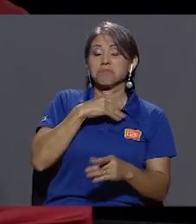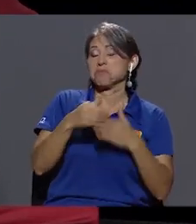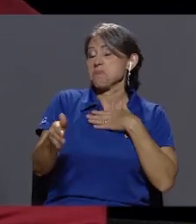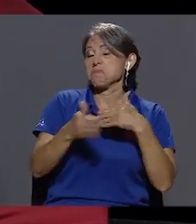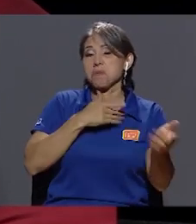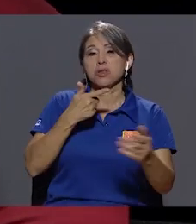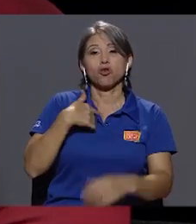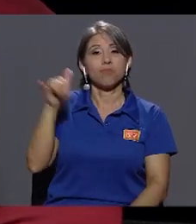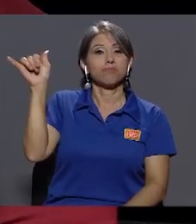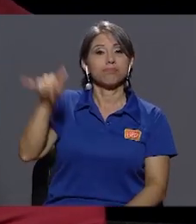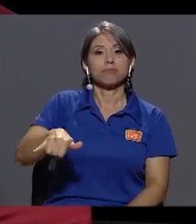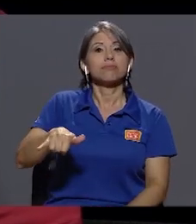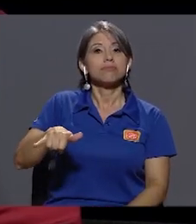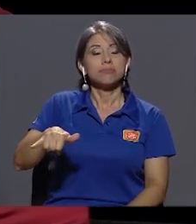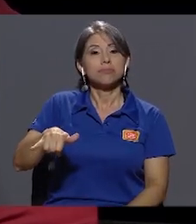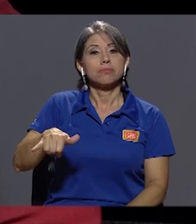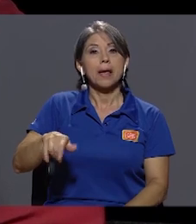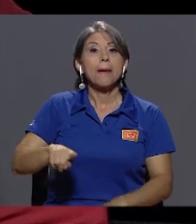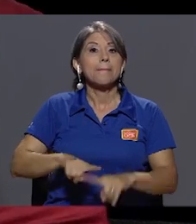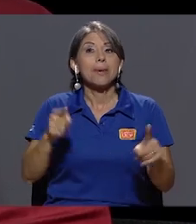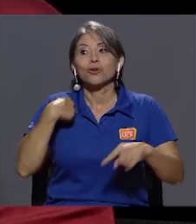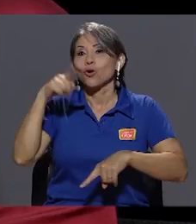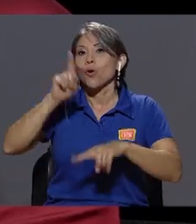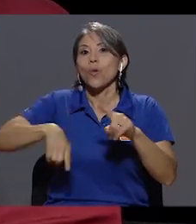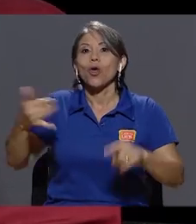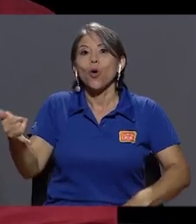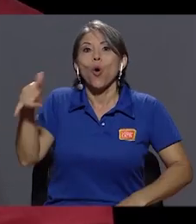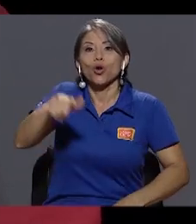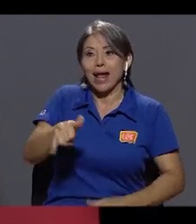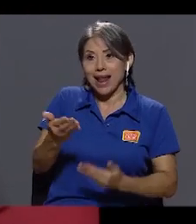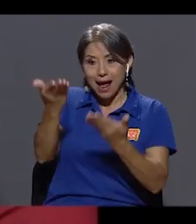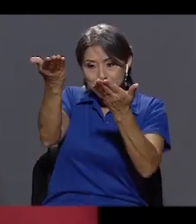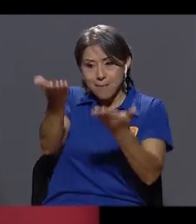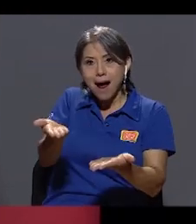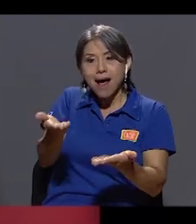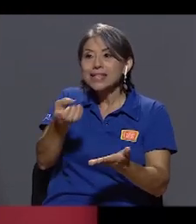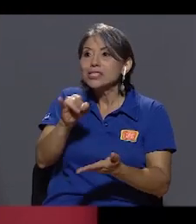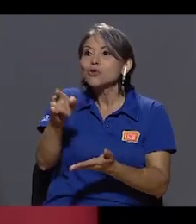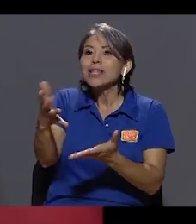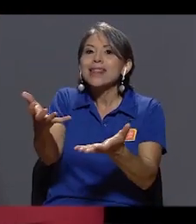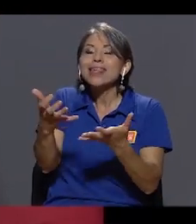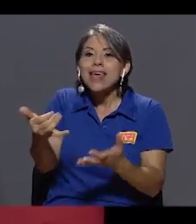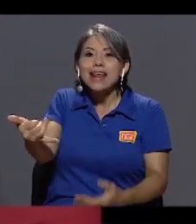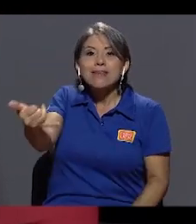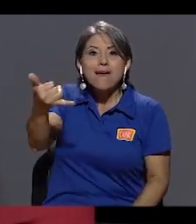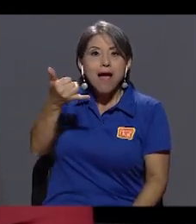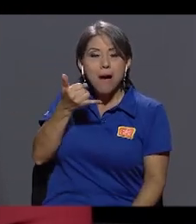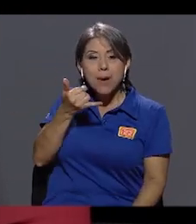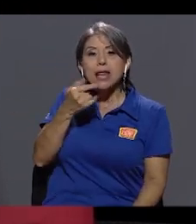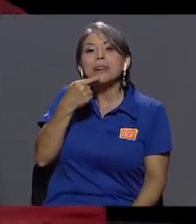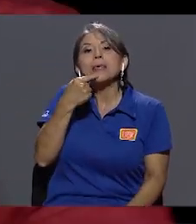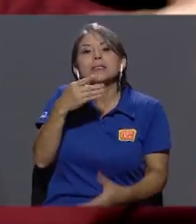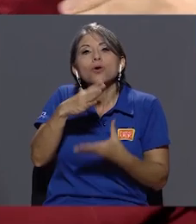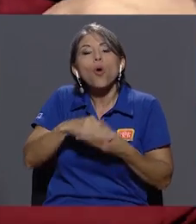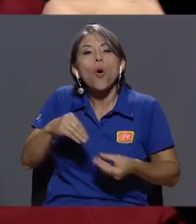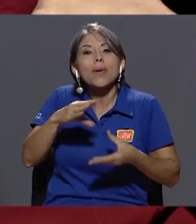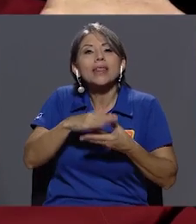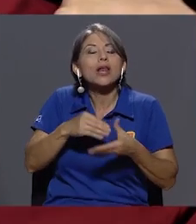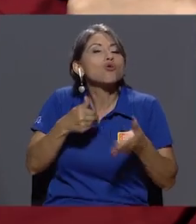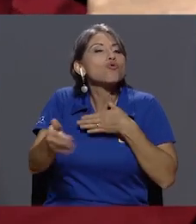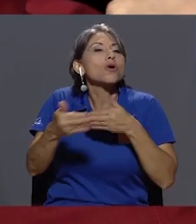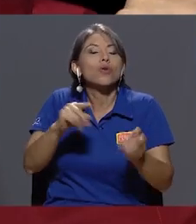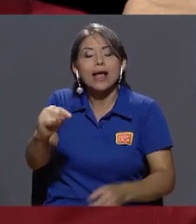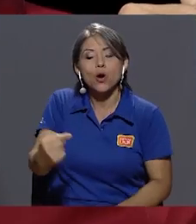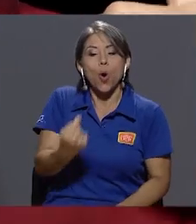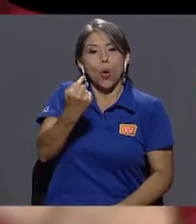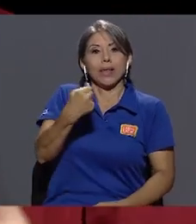contemplación y lo corto. Pero yo no le puedo cortar a Marlon Mora si querés hacer algún tipo de comentario, aunque sea en contra de